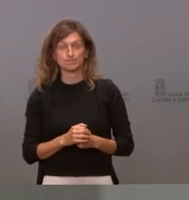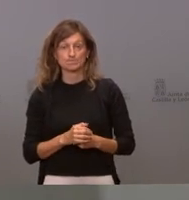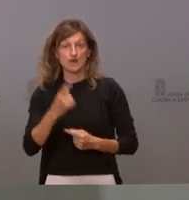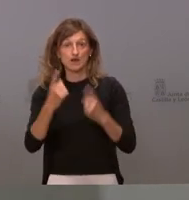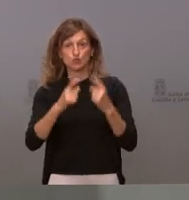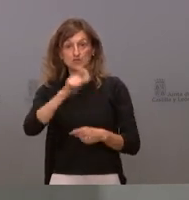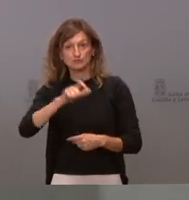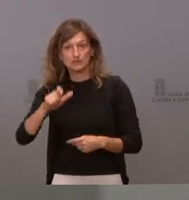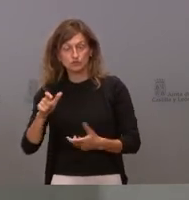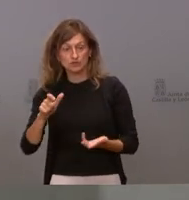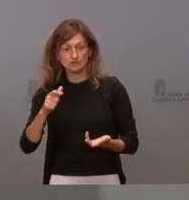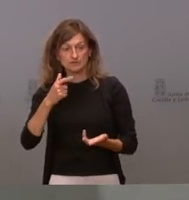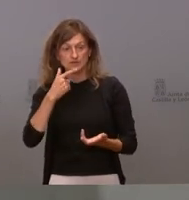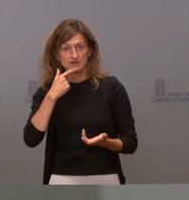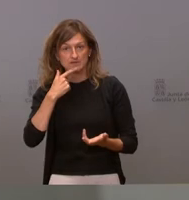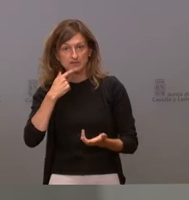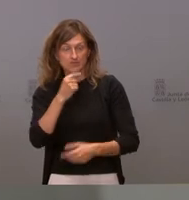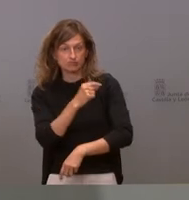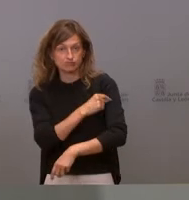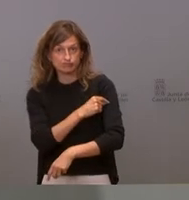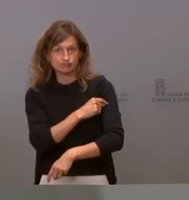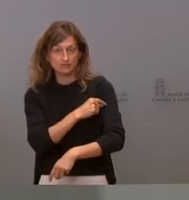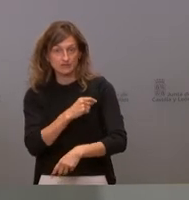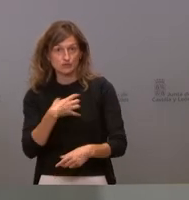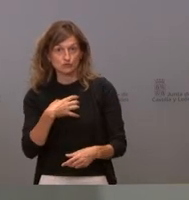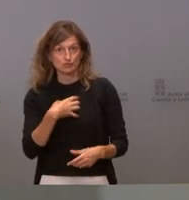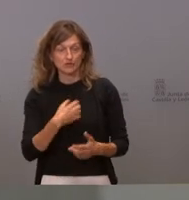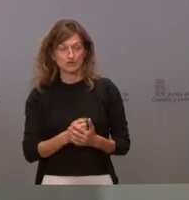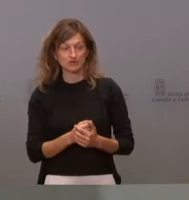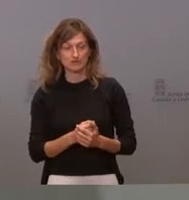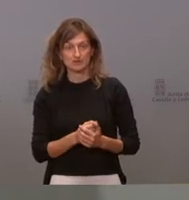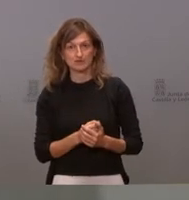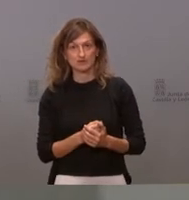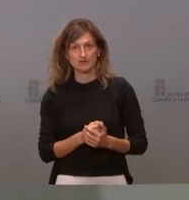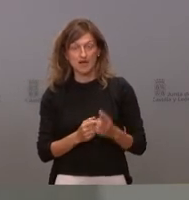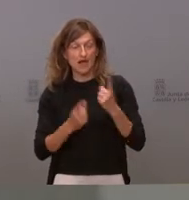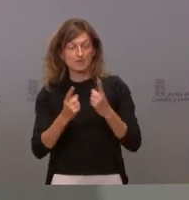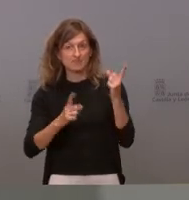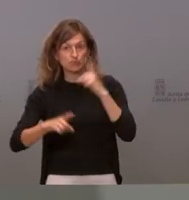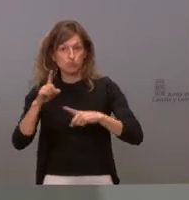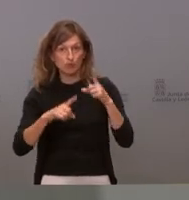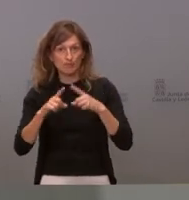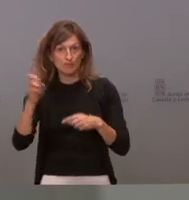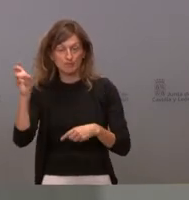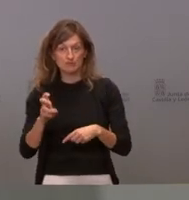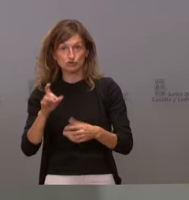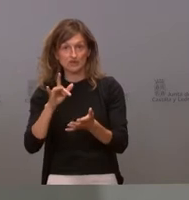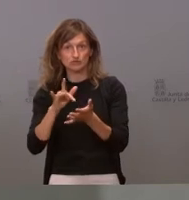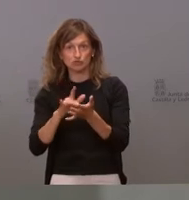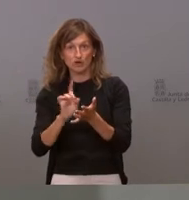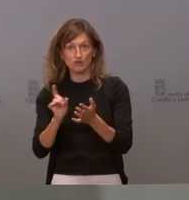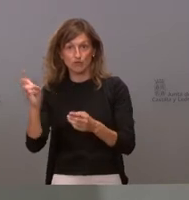que el problema es que no tenía a ponerle la dosis y nosotros el único problema que hemos tenido en alguna ocasión es que venía gente de más